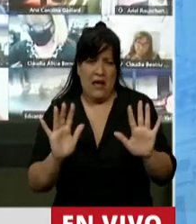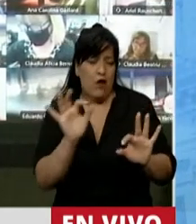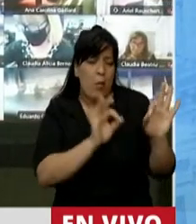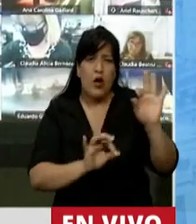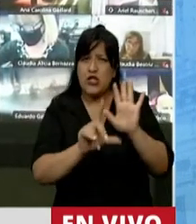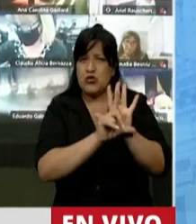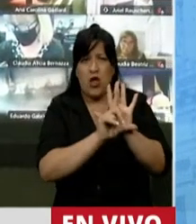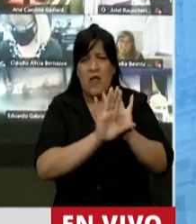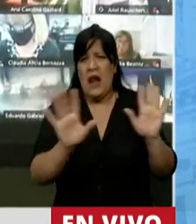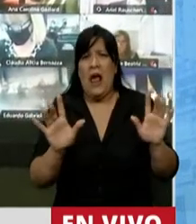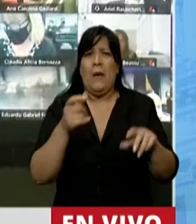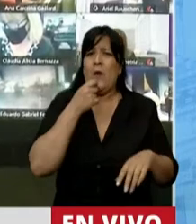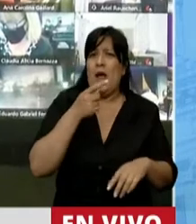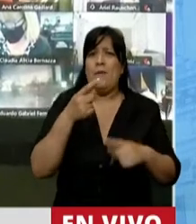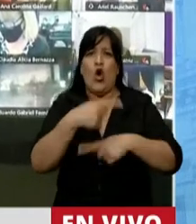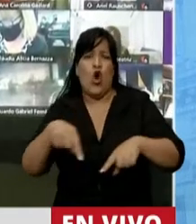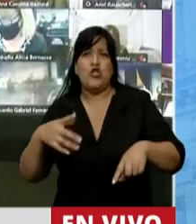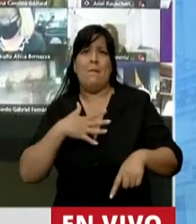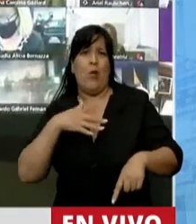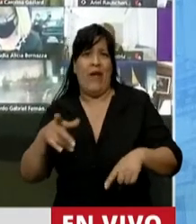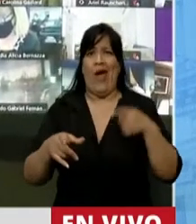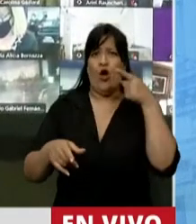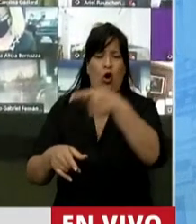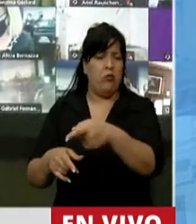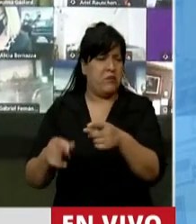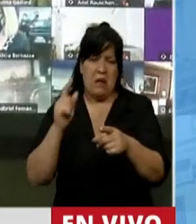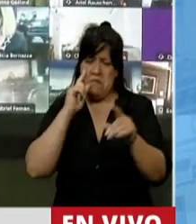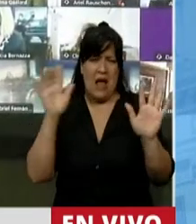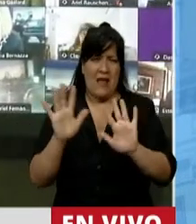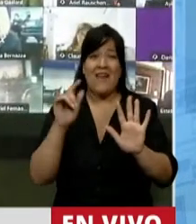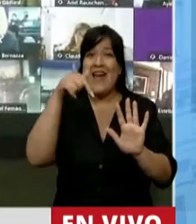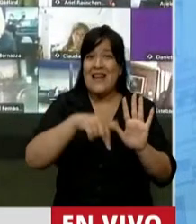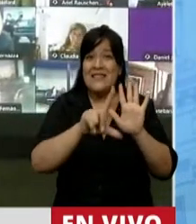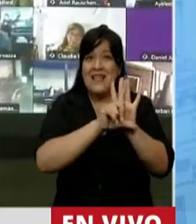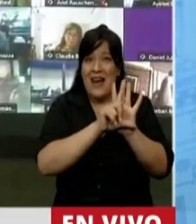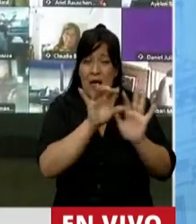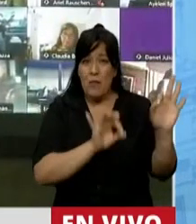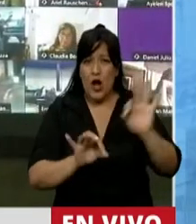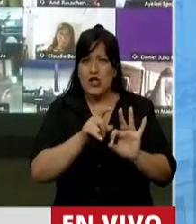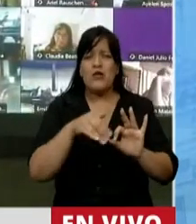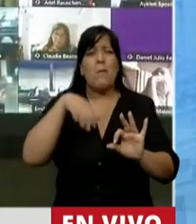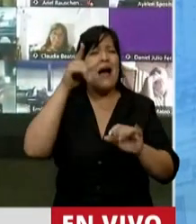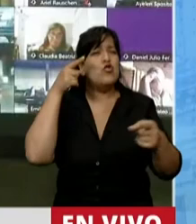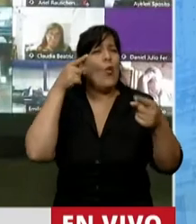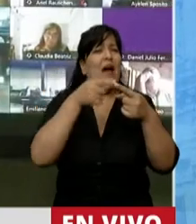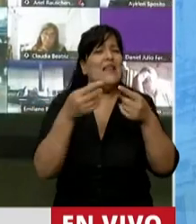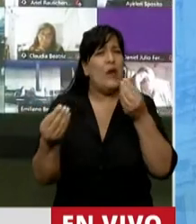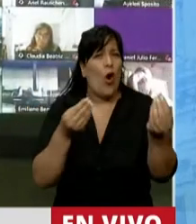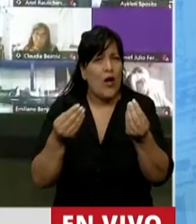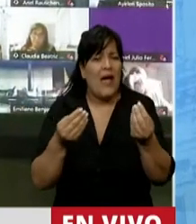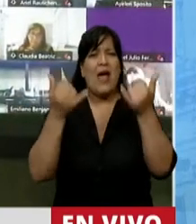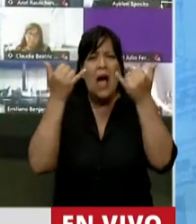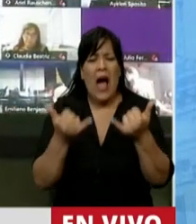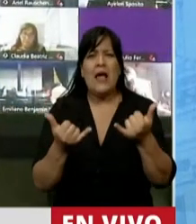de, no sé qué, de la propiedad. Para mí esto tiene que ver con una iniciativa que está basada fundamentalmente en un